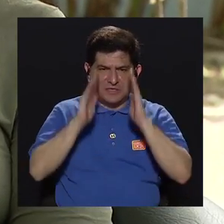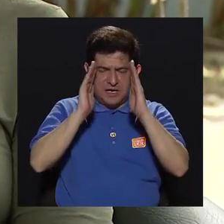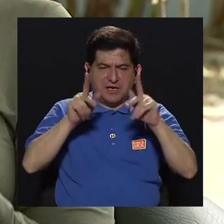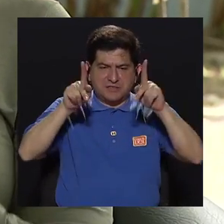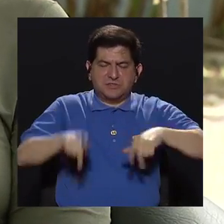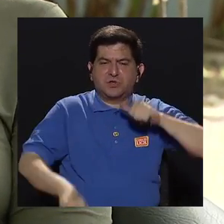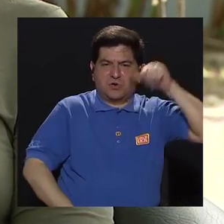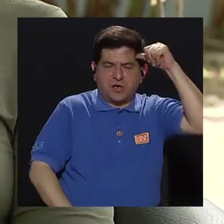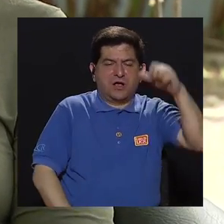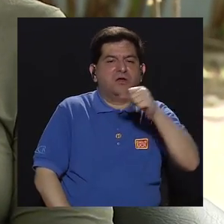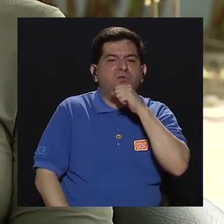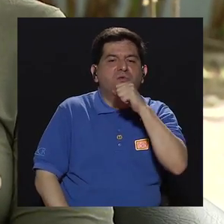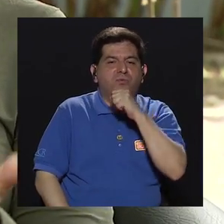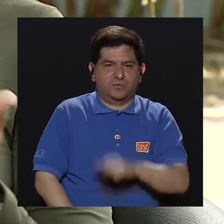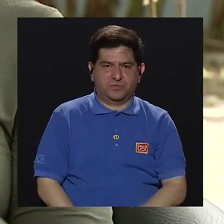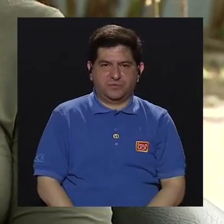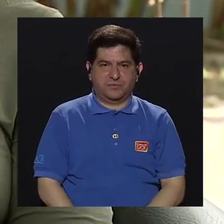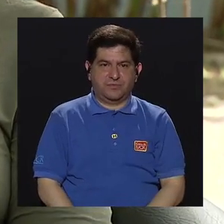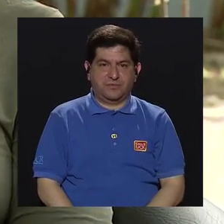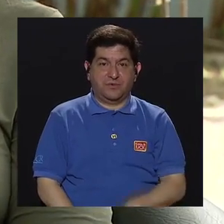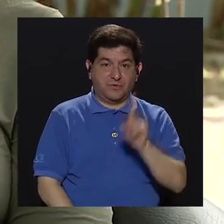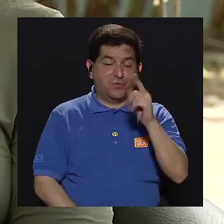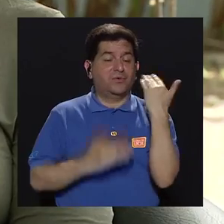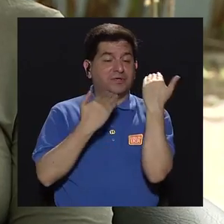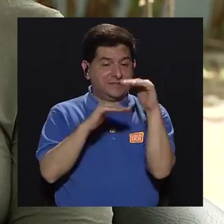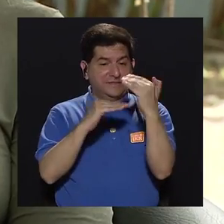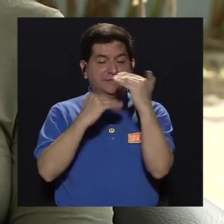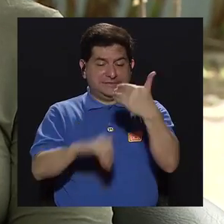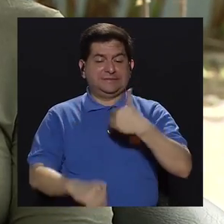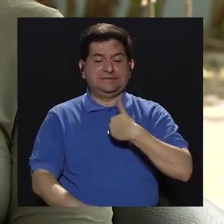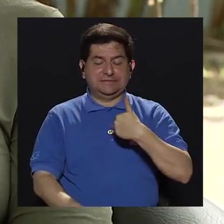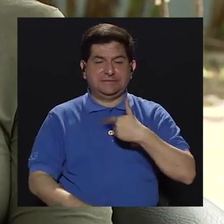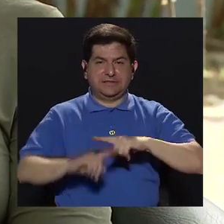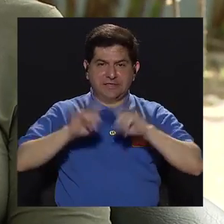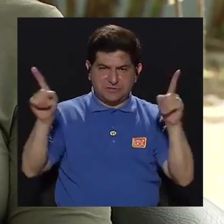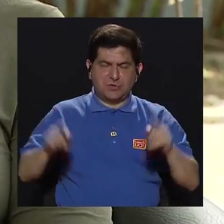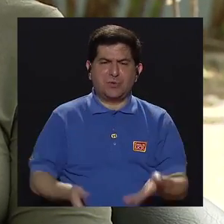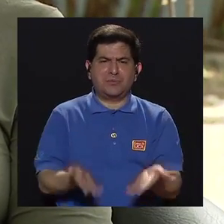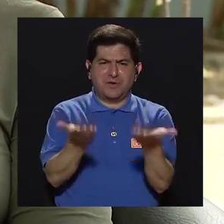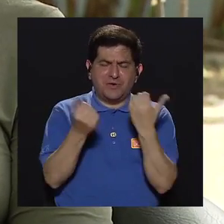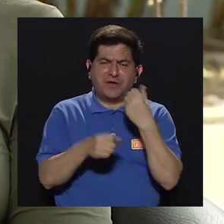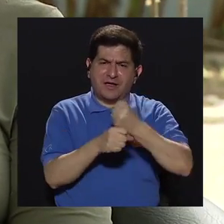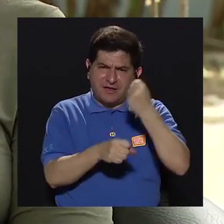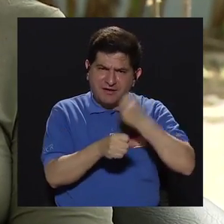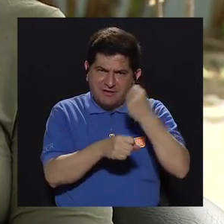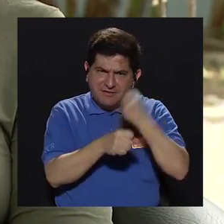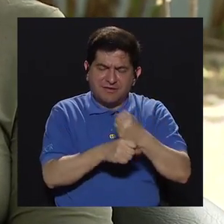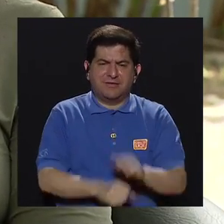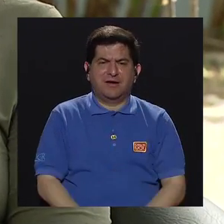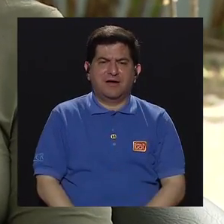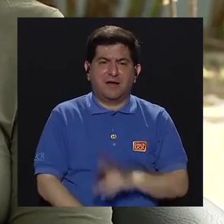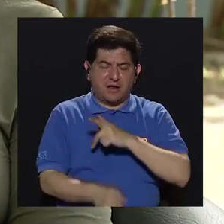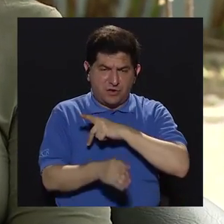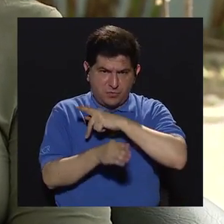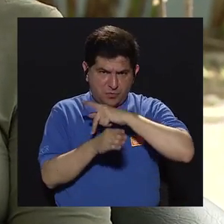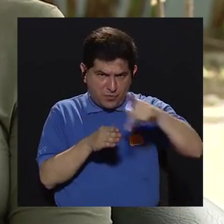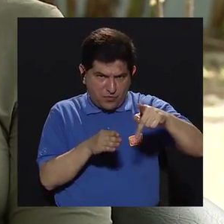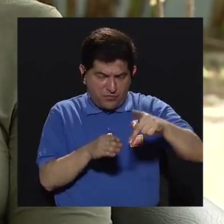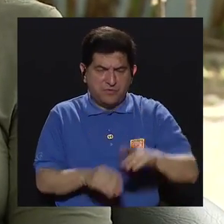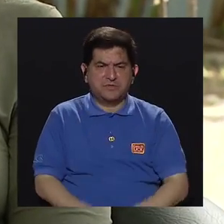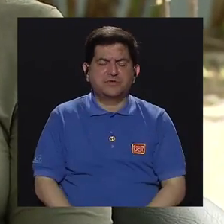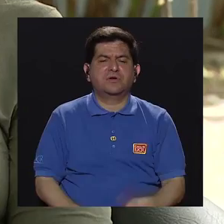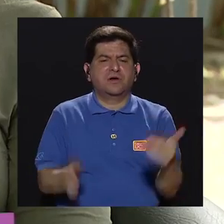mayores y esa es una de las limitantes que se tienen, pero se ha querido trabajar también en que el profesional